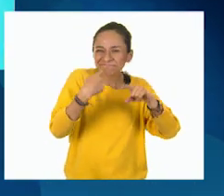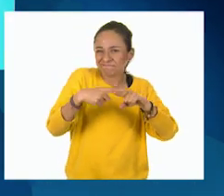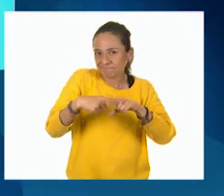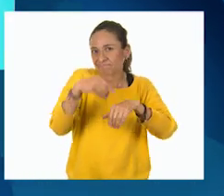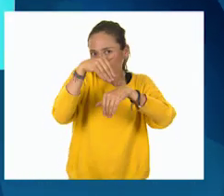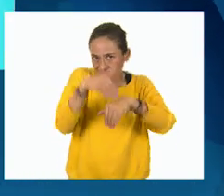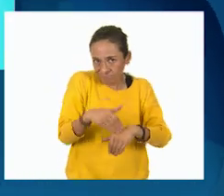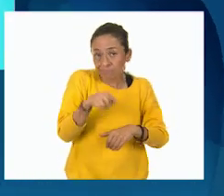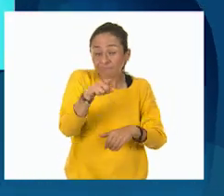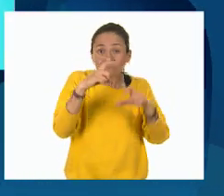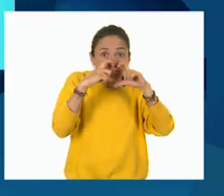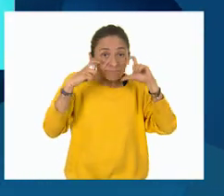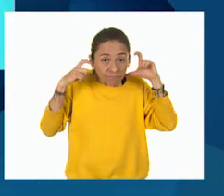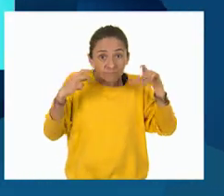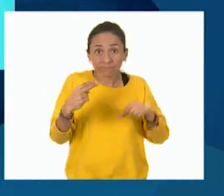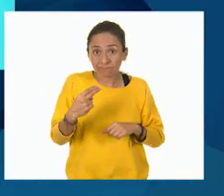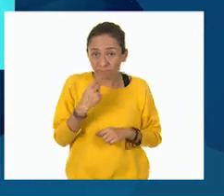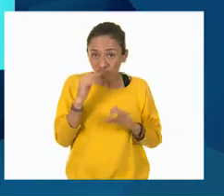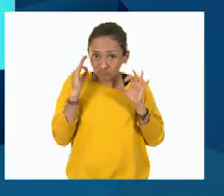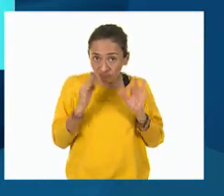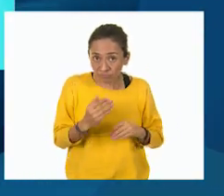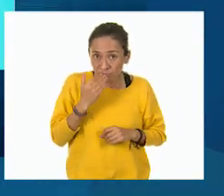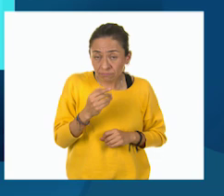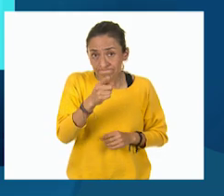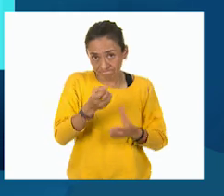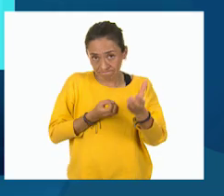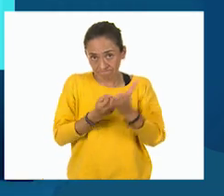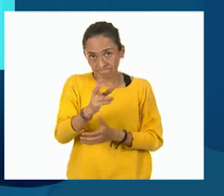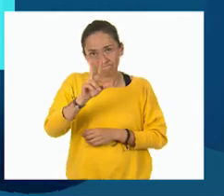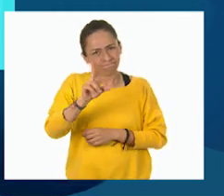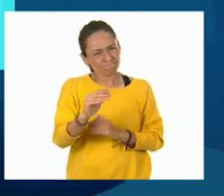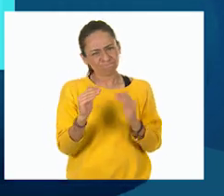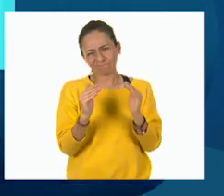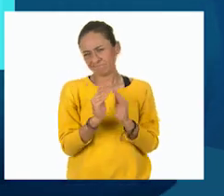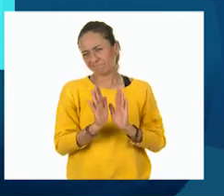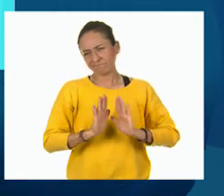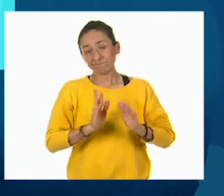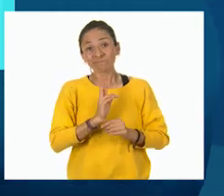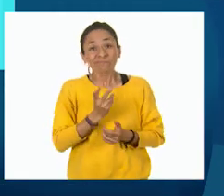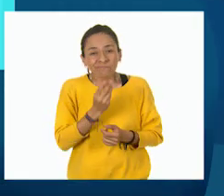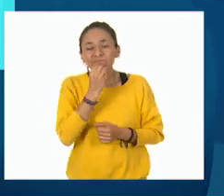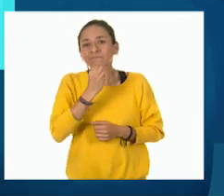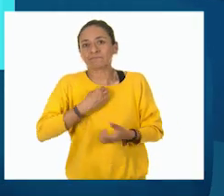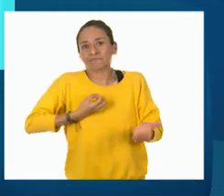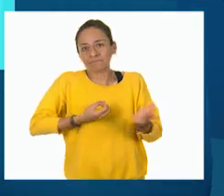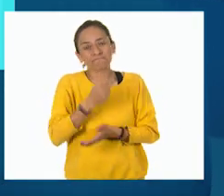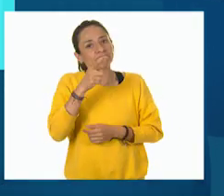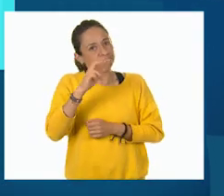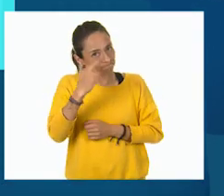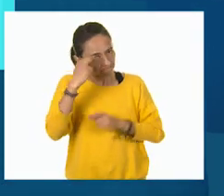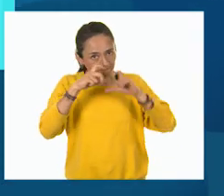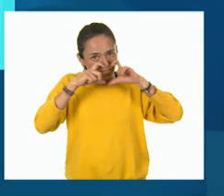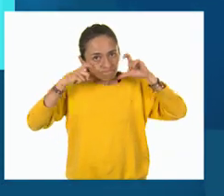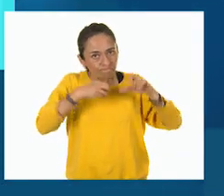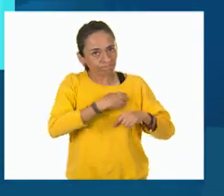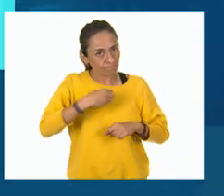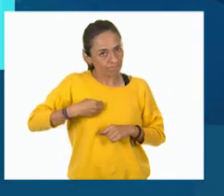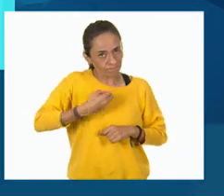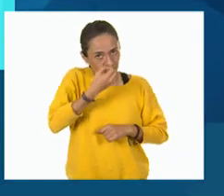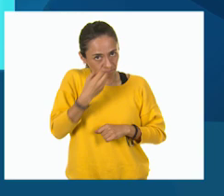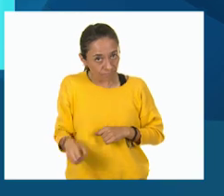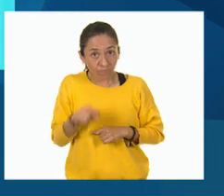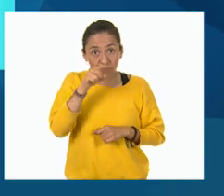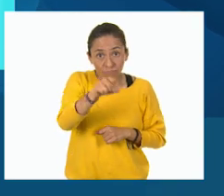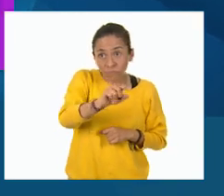Utiliza cubrebocas. Utiliza salgas de casa. Si tienes que hacerlo, recuerda que es obligatorio utilizarlo. Mantén una distancia mínima de un